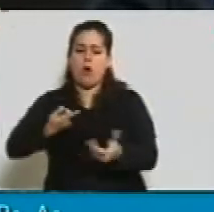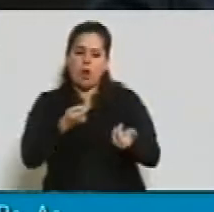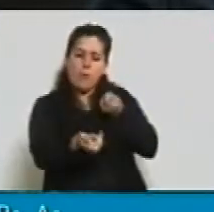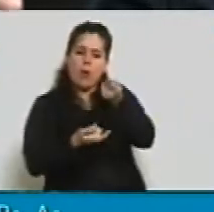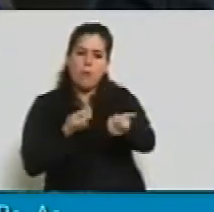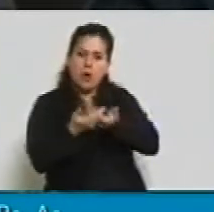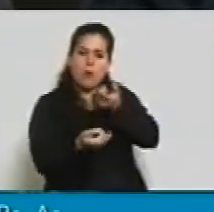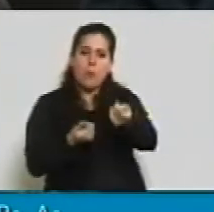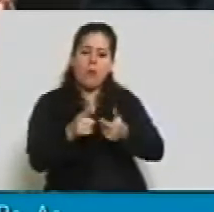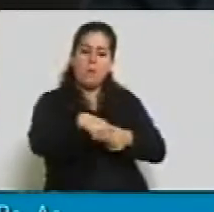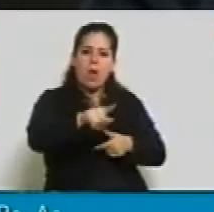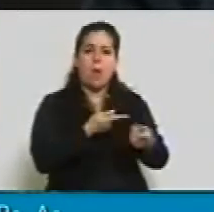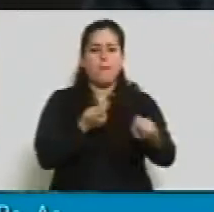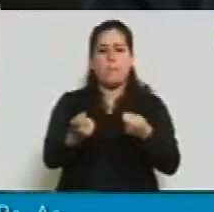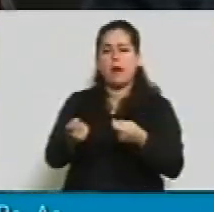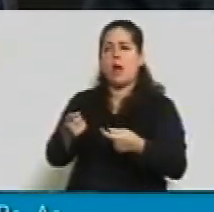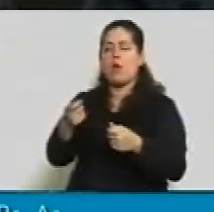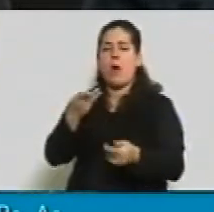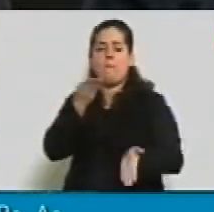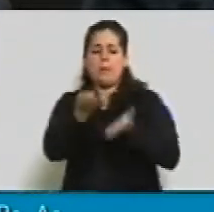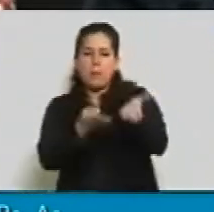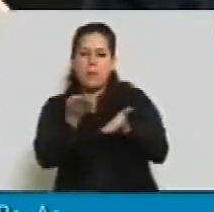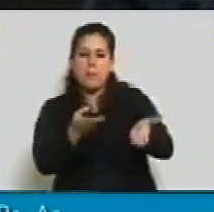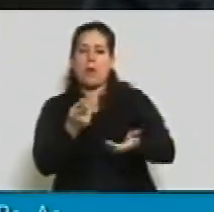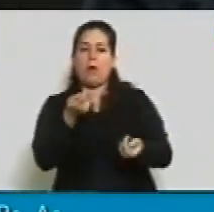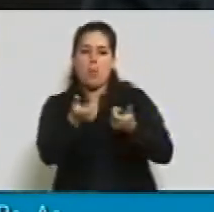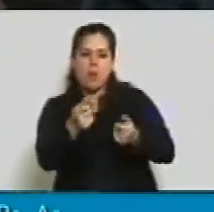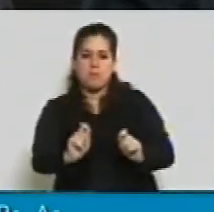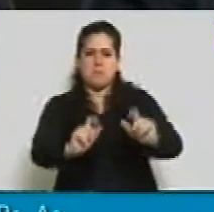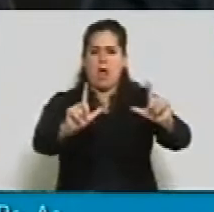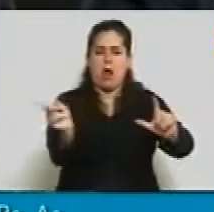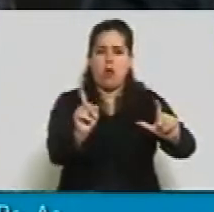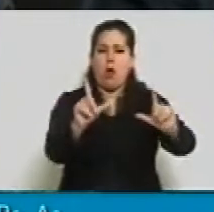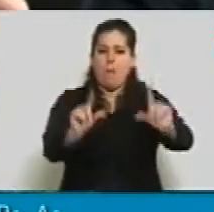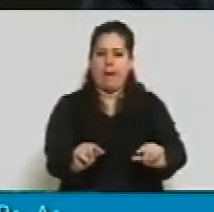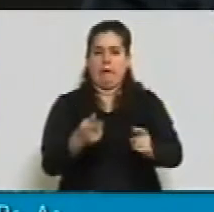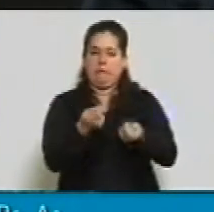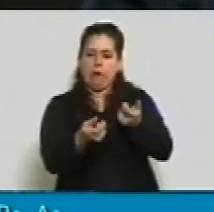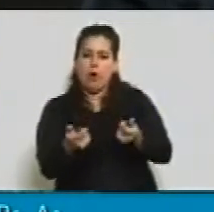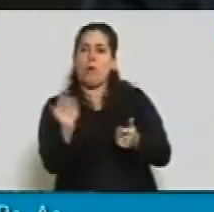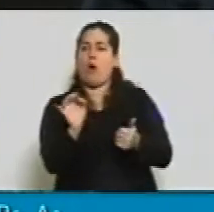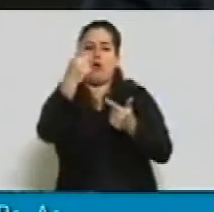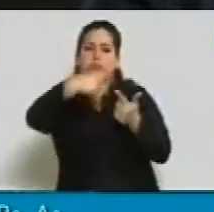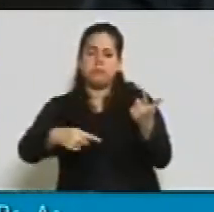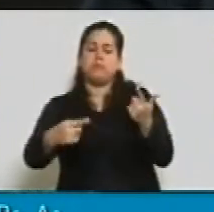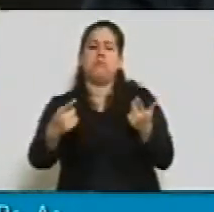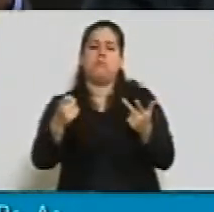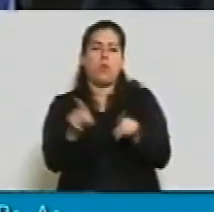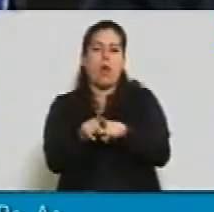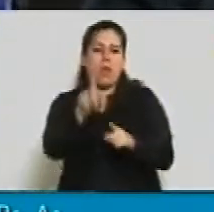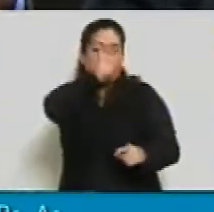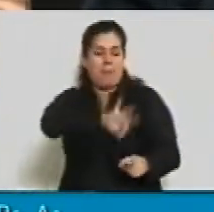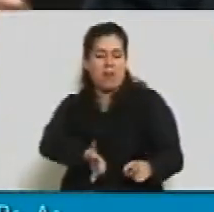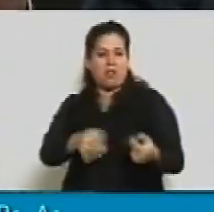esforzadamente con políticas de demanda, políticas de expansión del gasto público, políticas de ingresos como las paritarias,